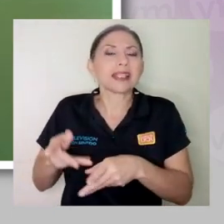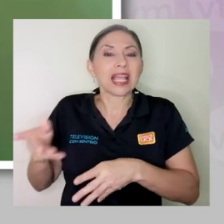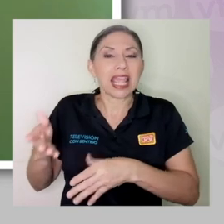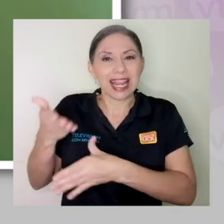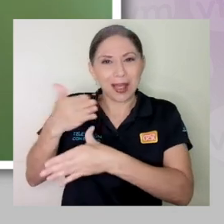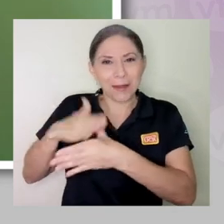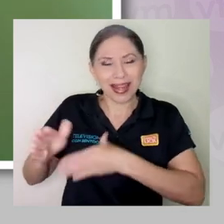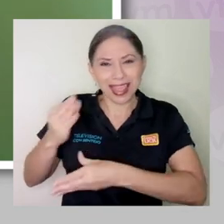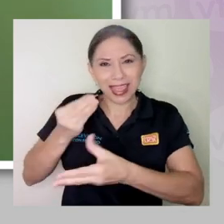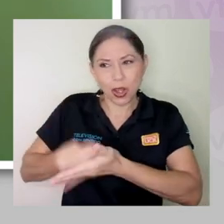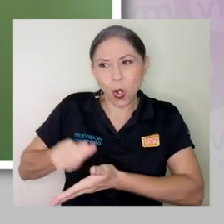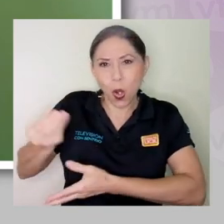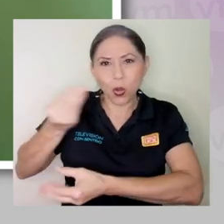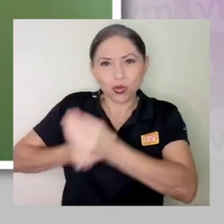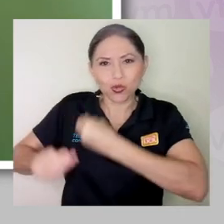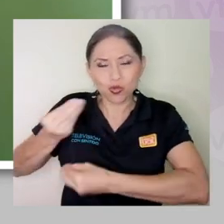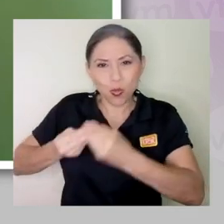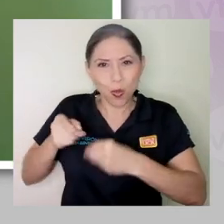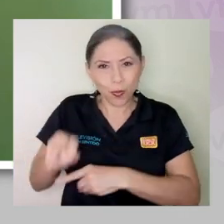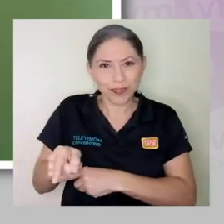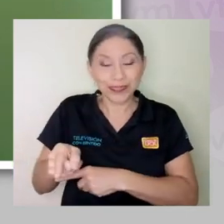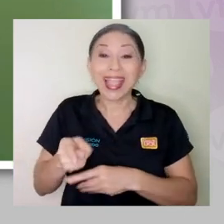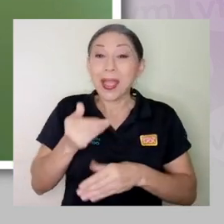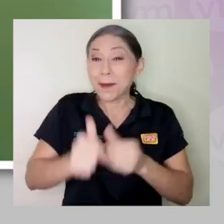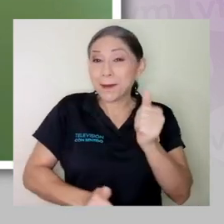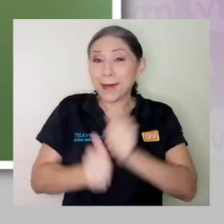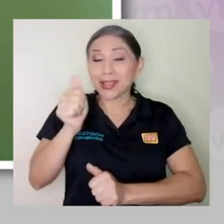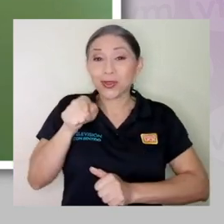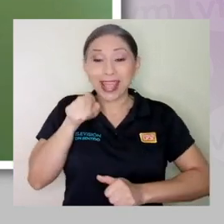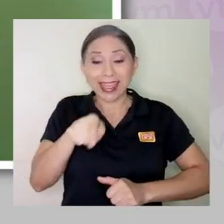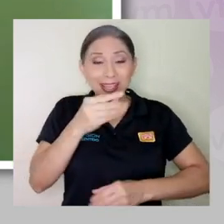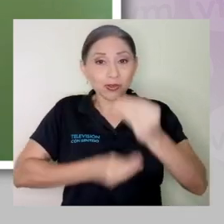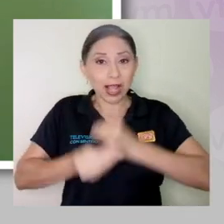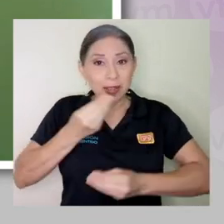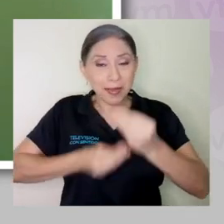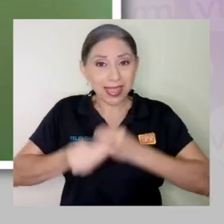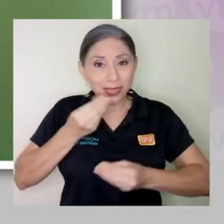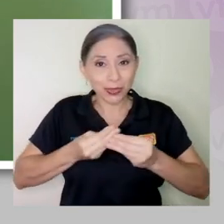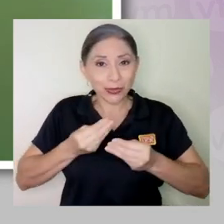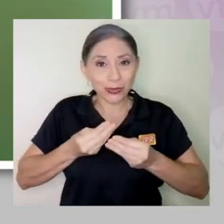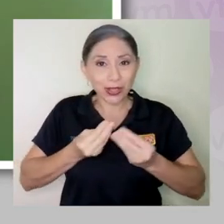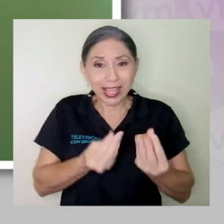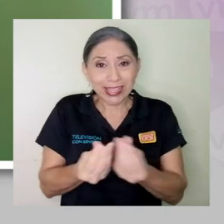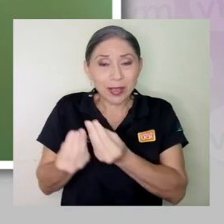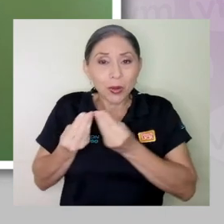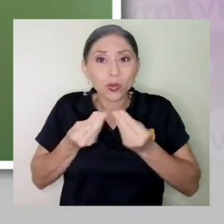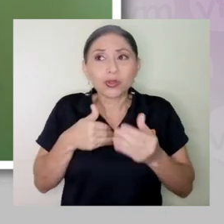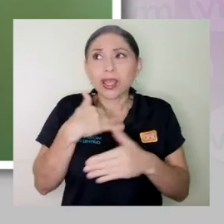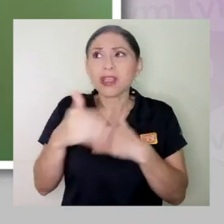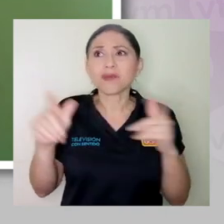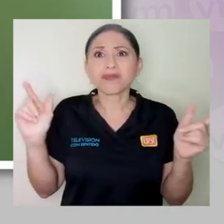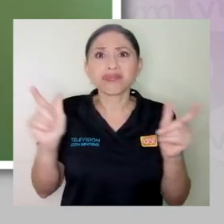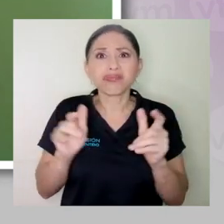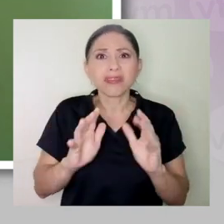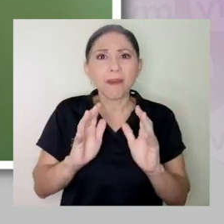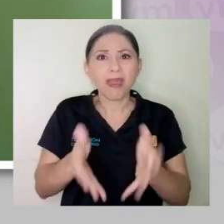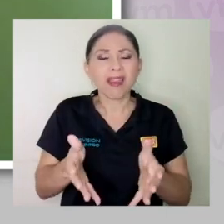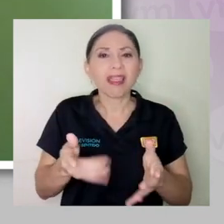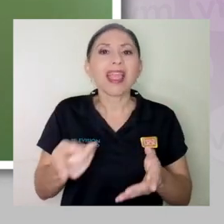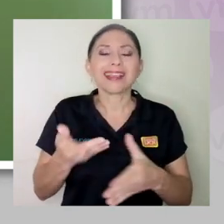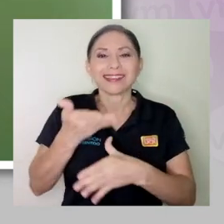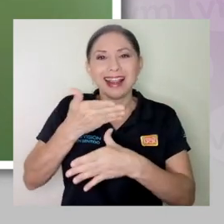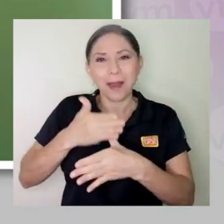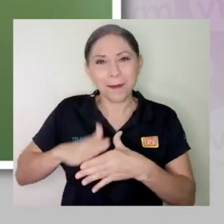entonces en realidad la mayoría de esos alimentos que se producen y se pierden es en la parte de